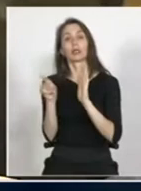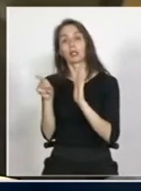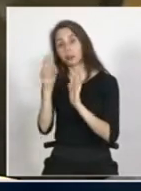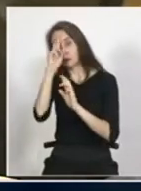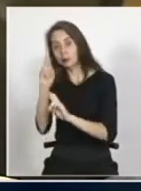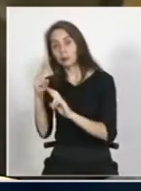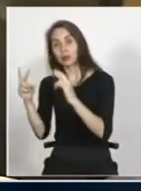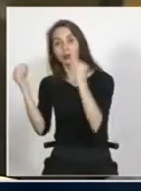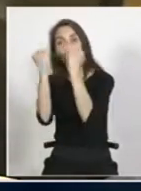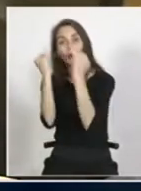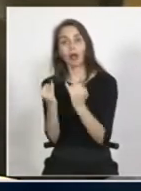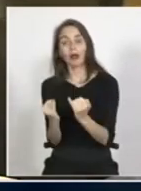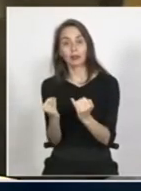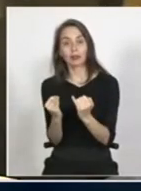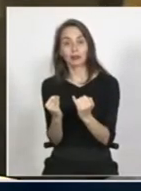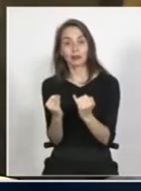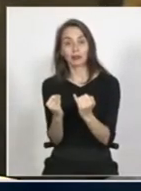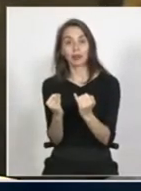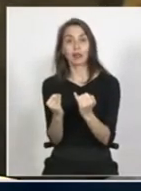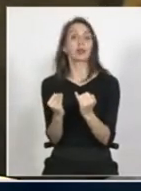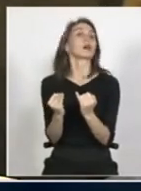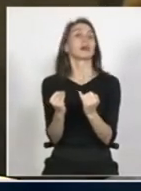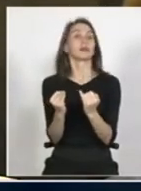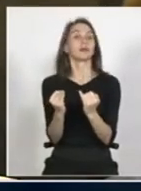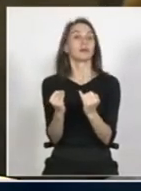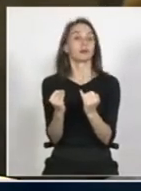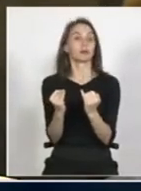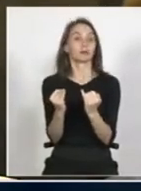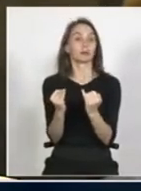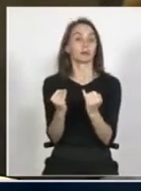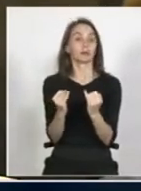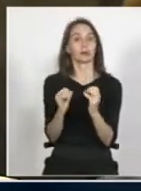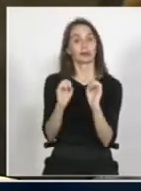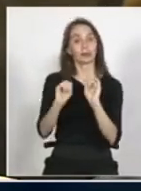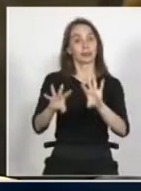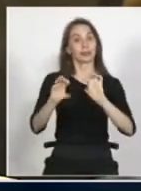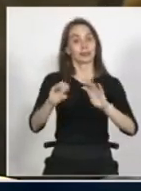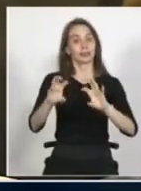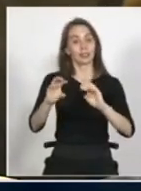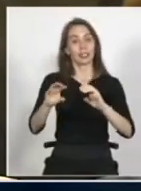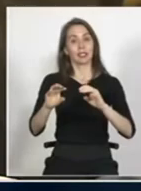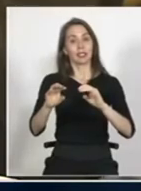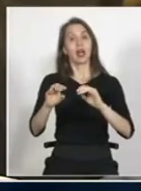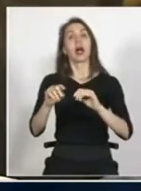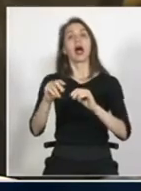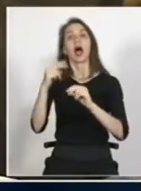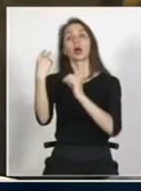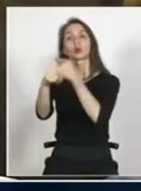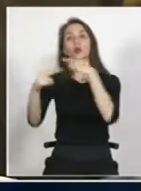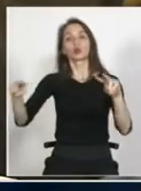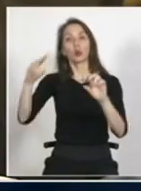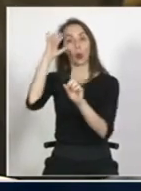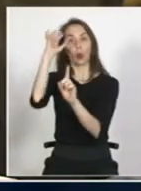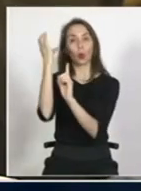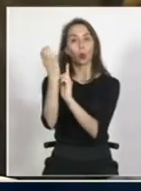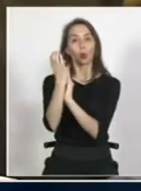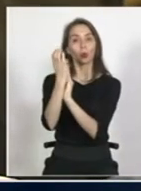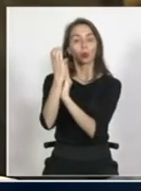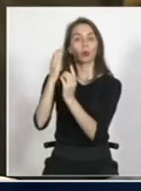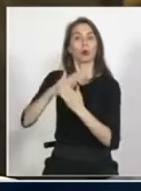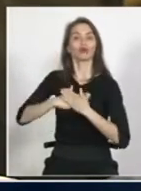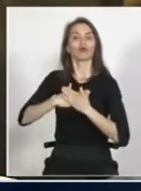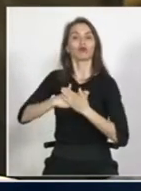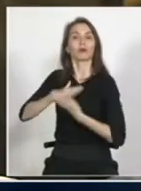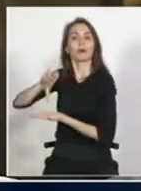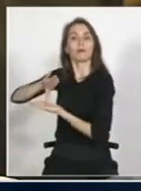que van en pro de también inculcar aquellos aspectos de sus propias culturas que traen desde sus países de